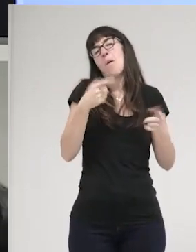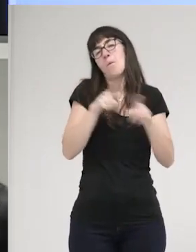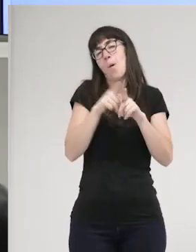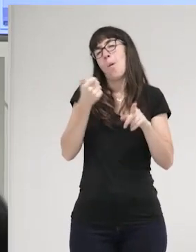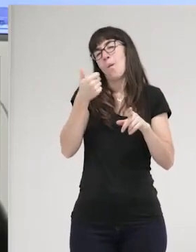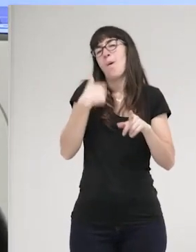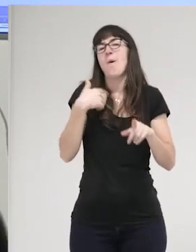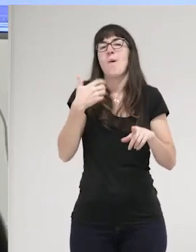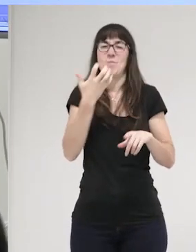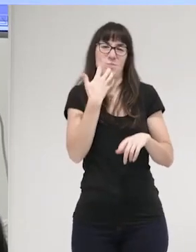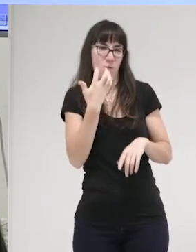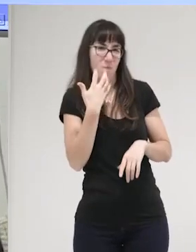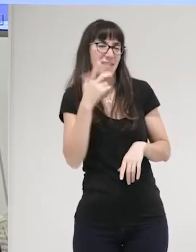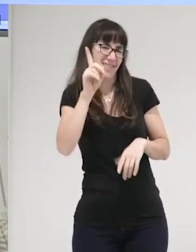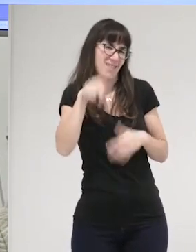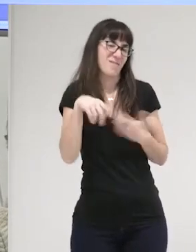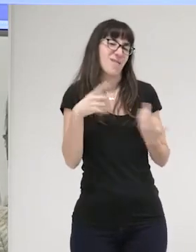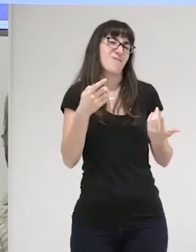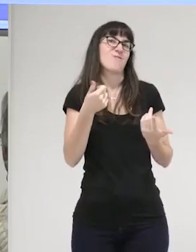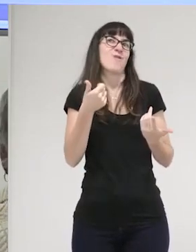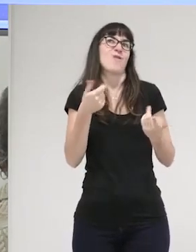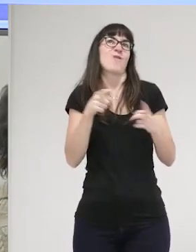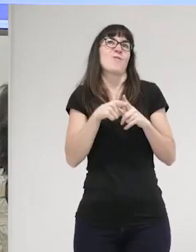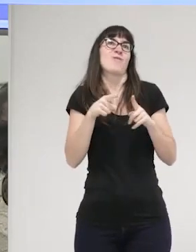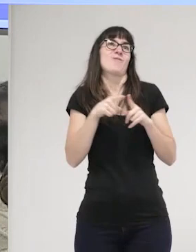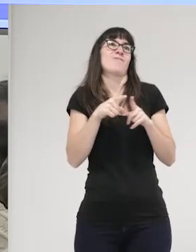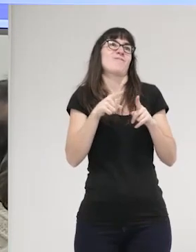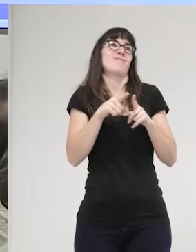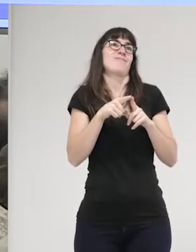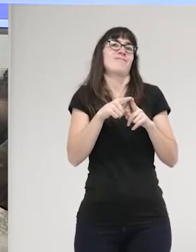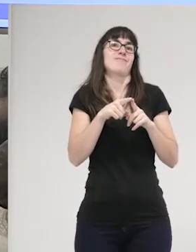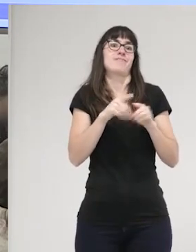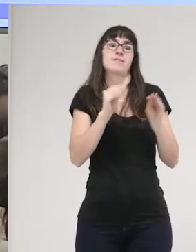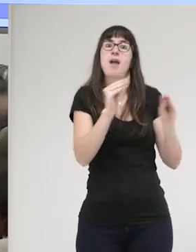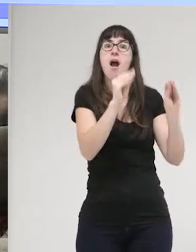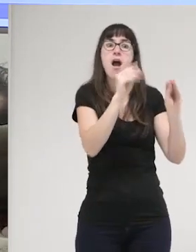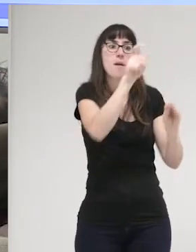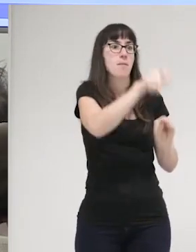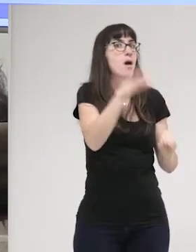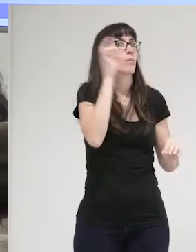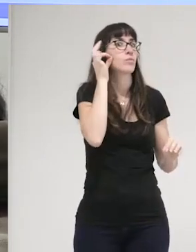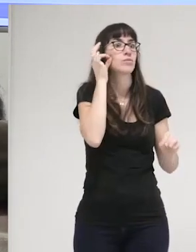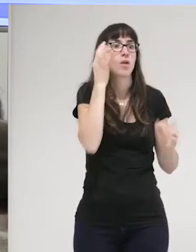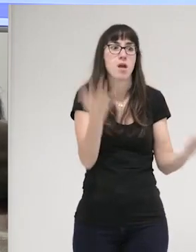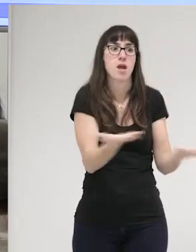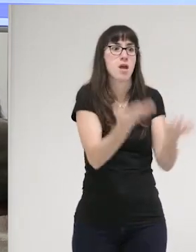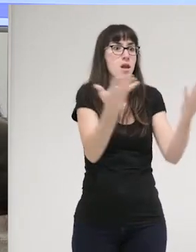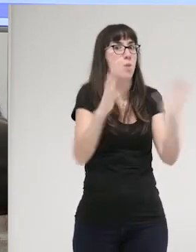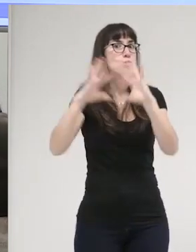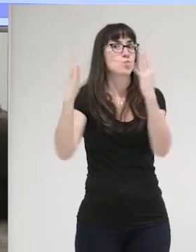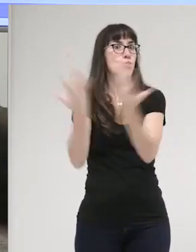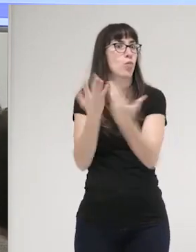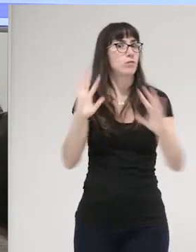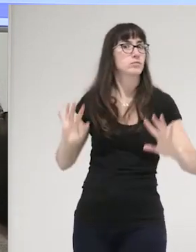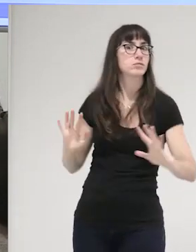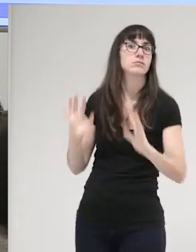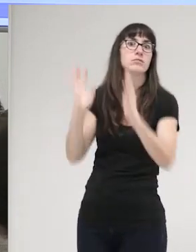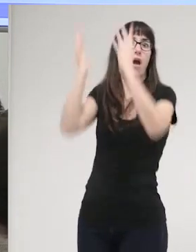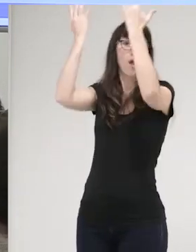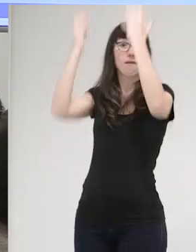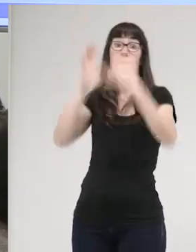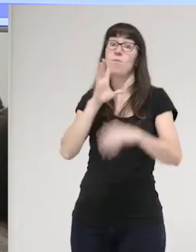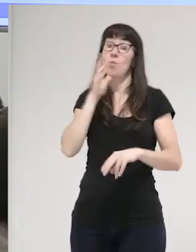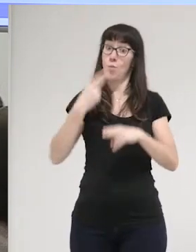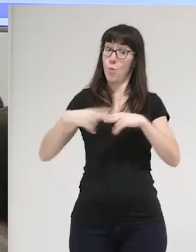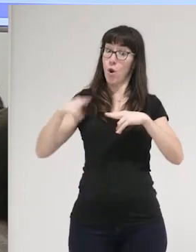esto pero me parece que esta idea de la llamada de salvar el mundo a las mujeres porque el hecho de feminizar la política